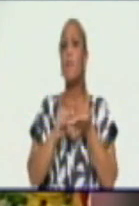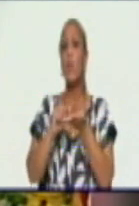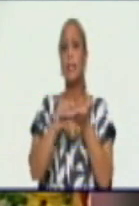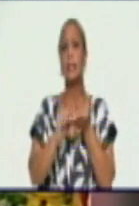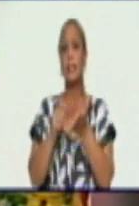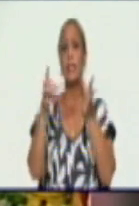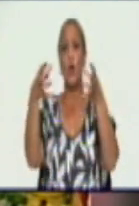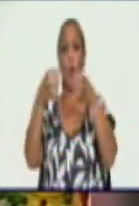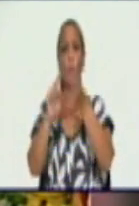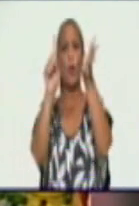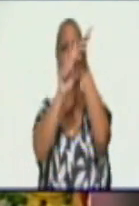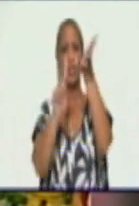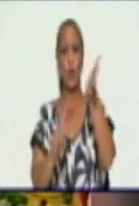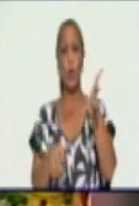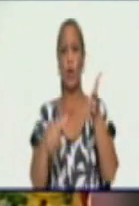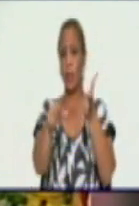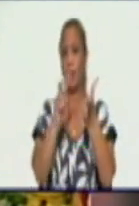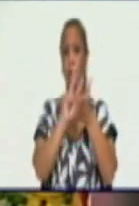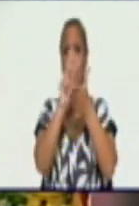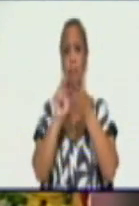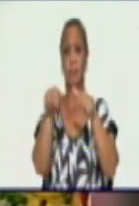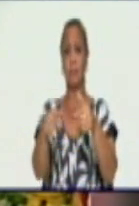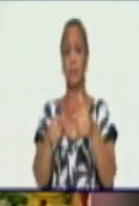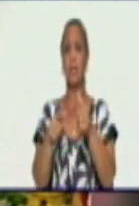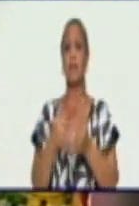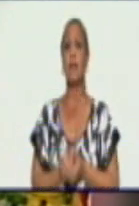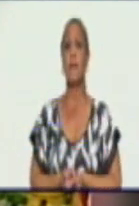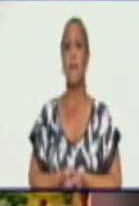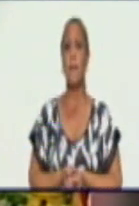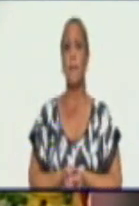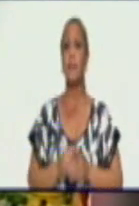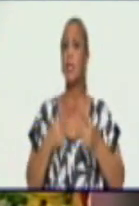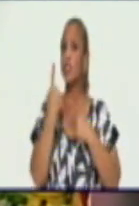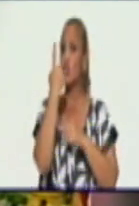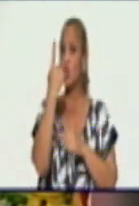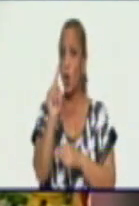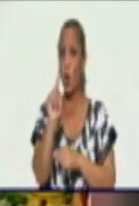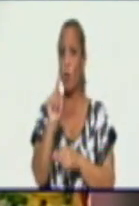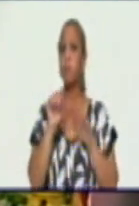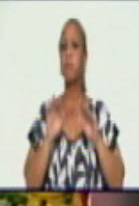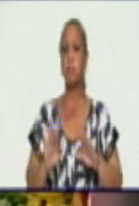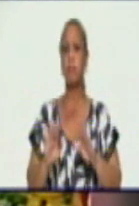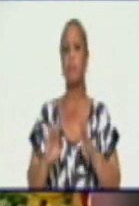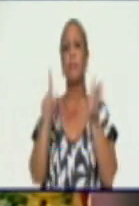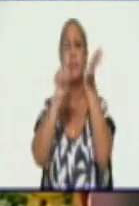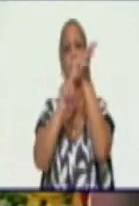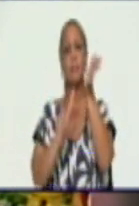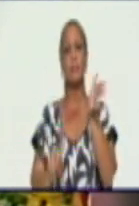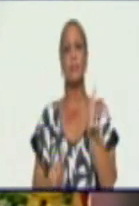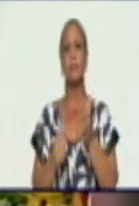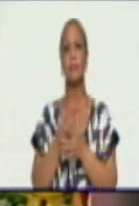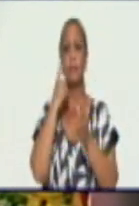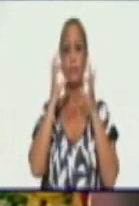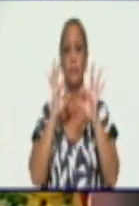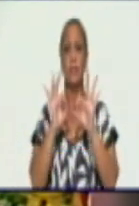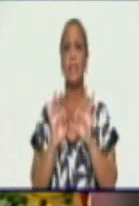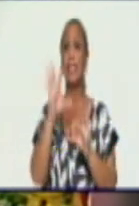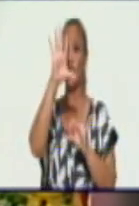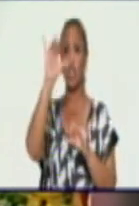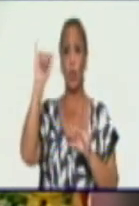de estas entidades que se respaldaban, y solamente se dejaron como circuito protegido en la provincia de los 56,